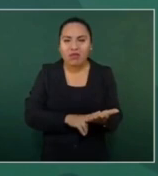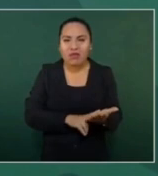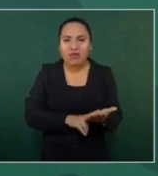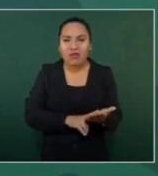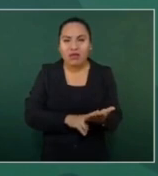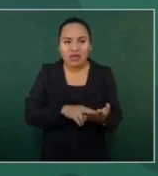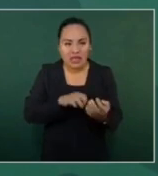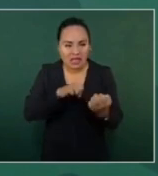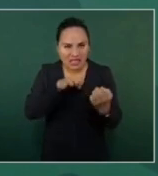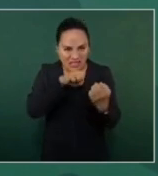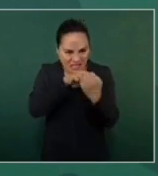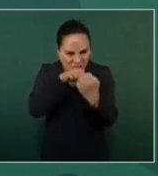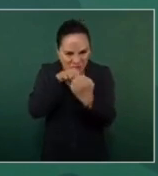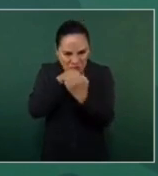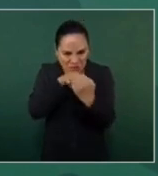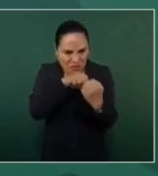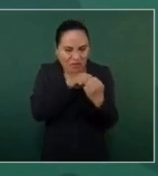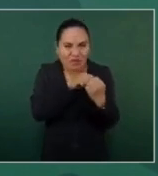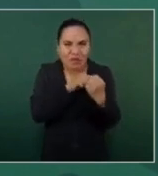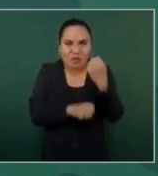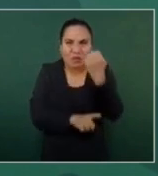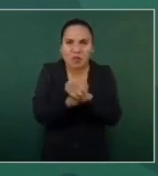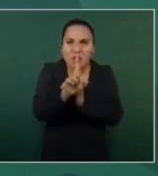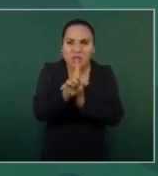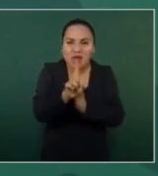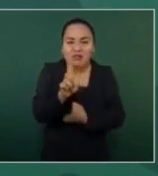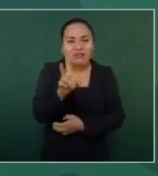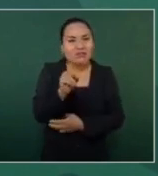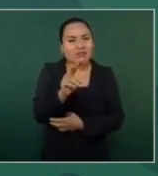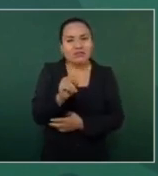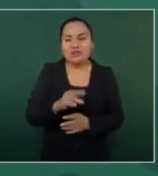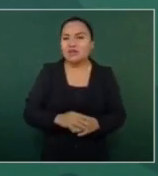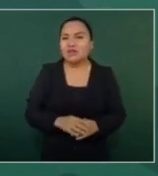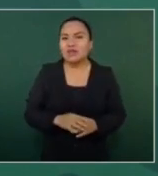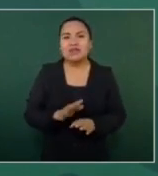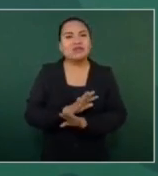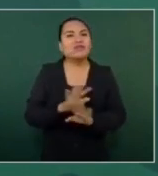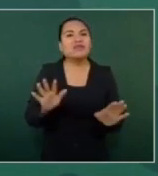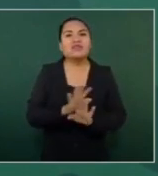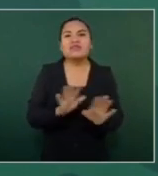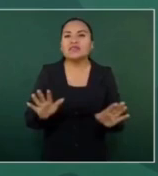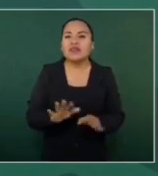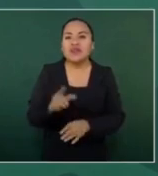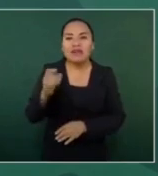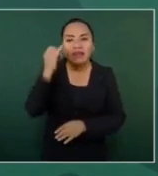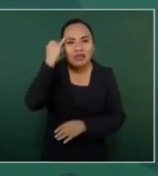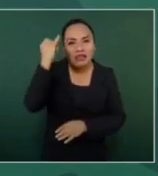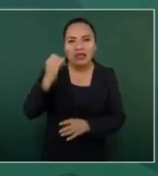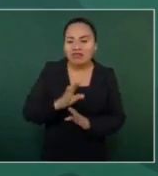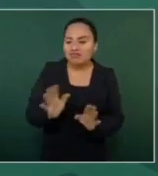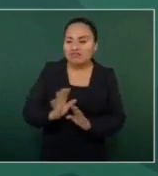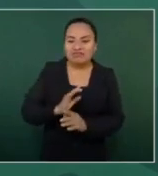también que ya dejen los Claudios X. Luis González